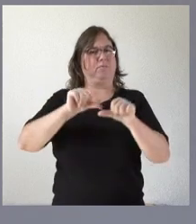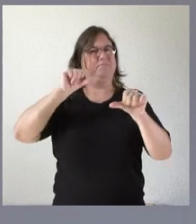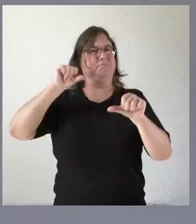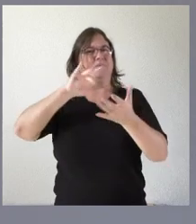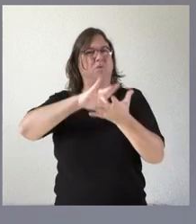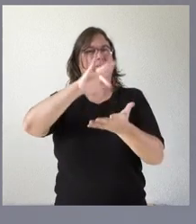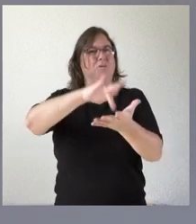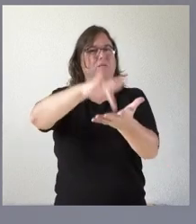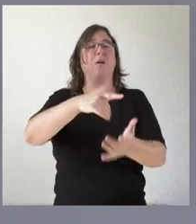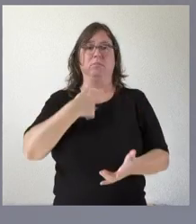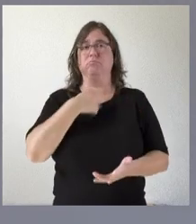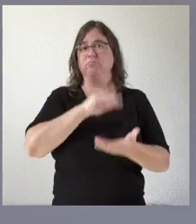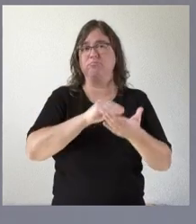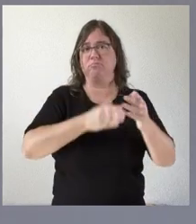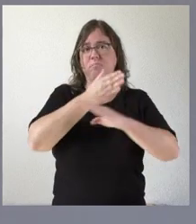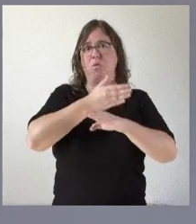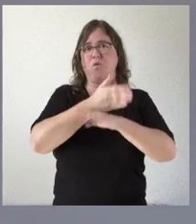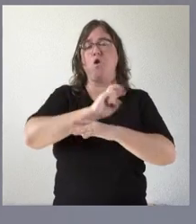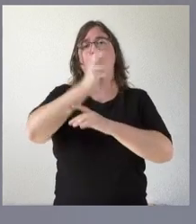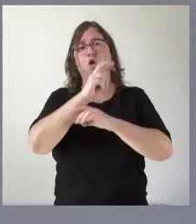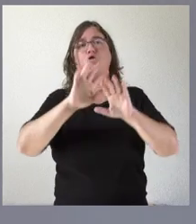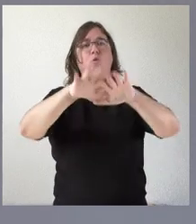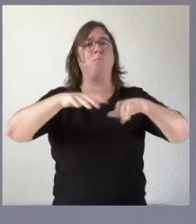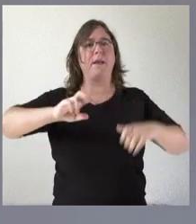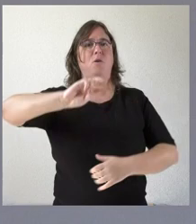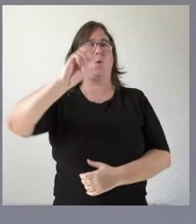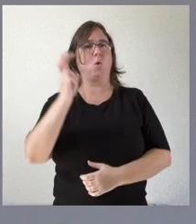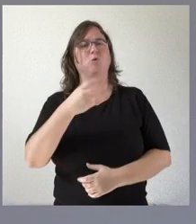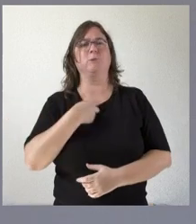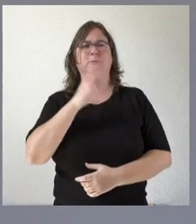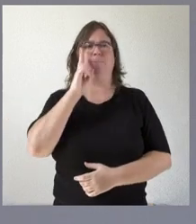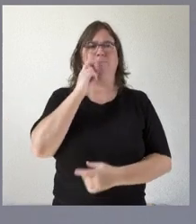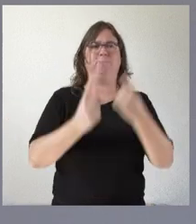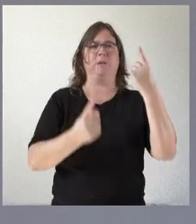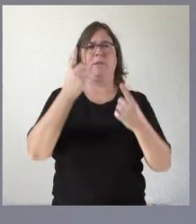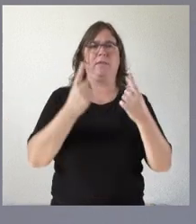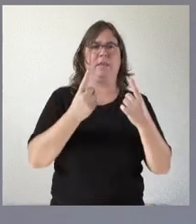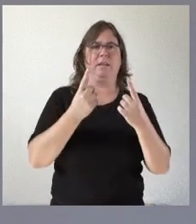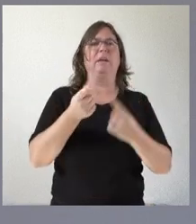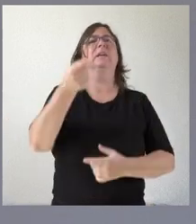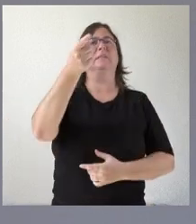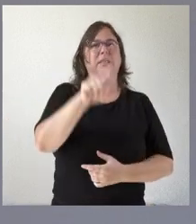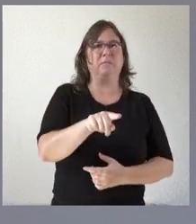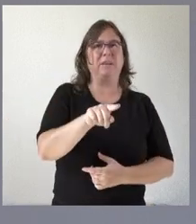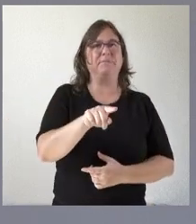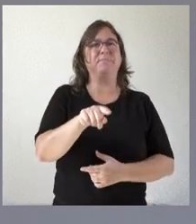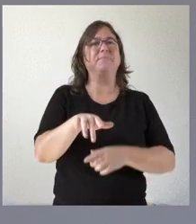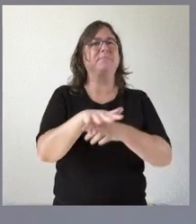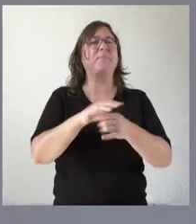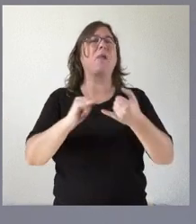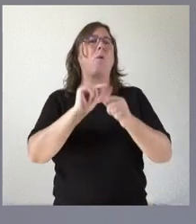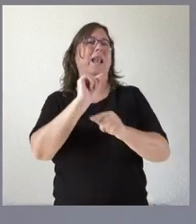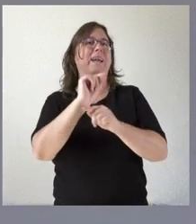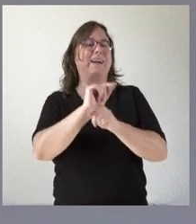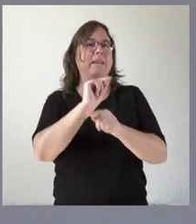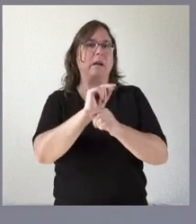yo yo que asisto también a otros plenos y otras sesiones he visto que en otras ocasiones también dentro de lo que es la crítica que